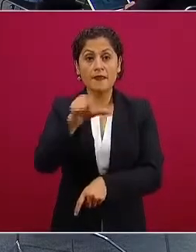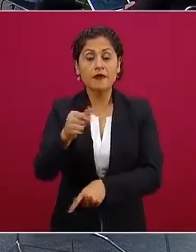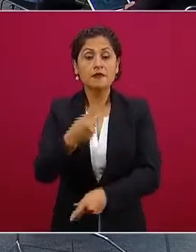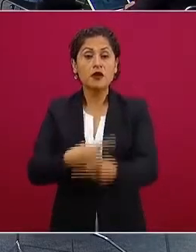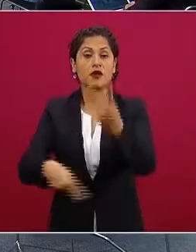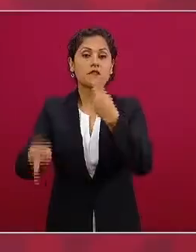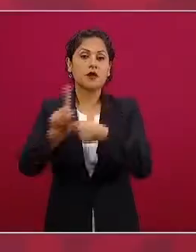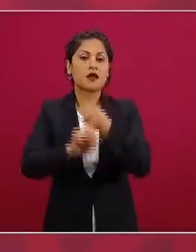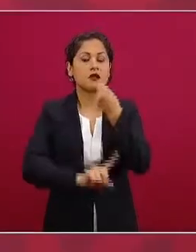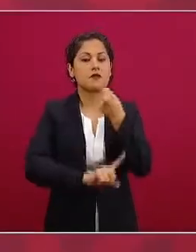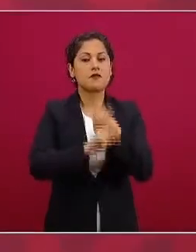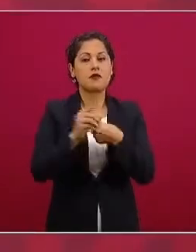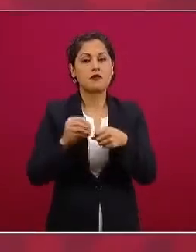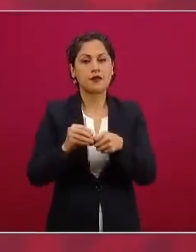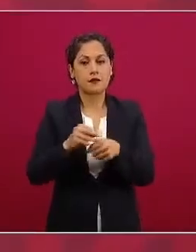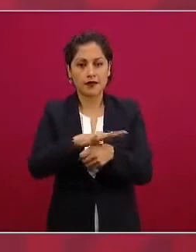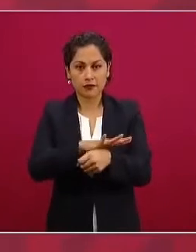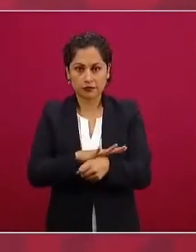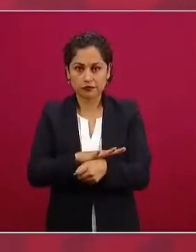y lo mismo ¿no?